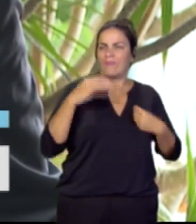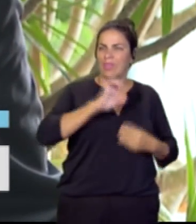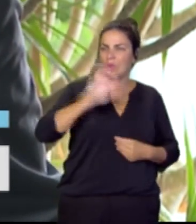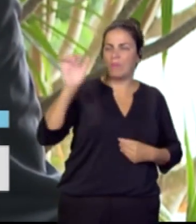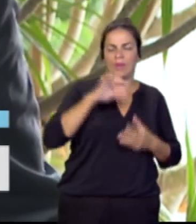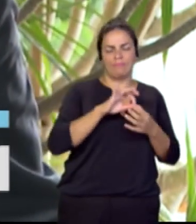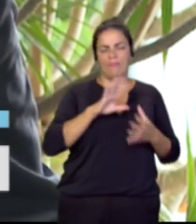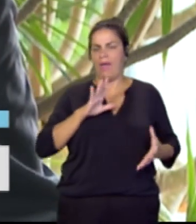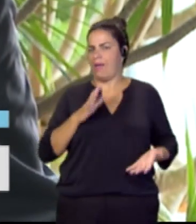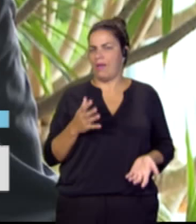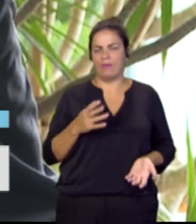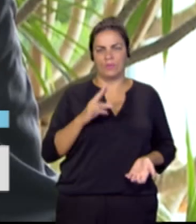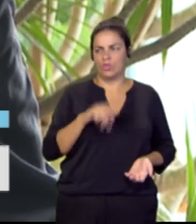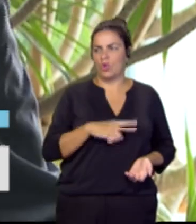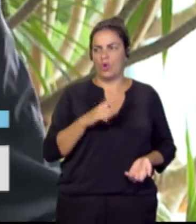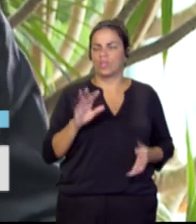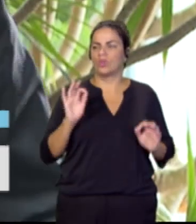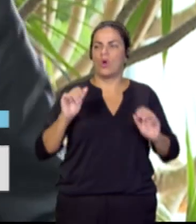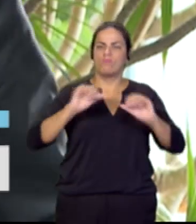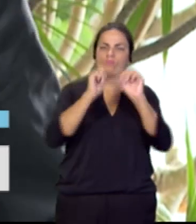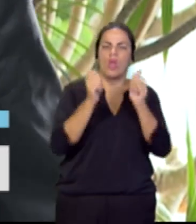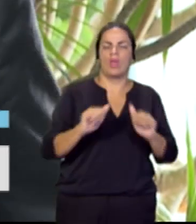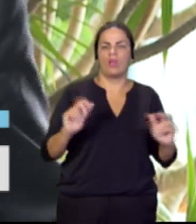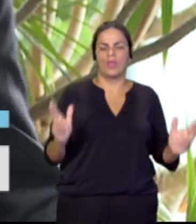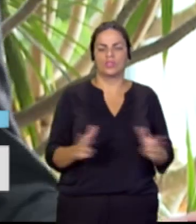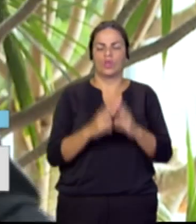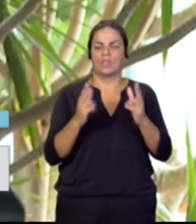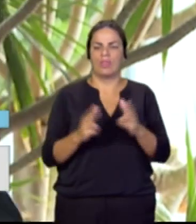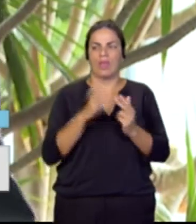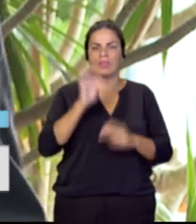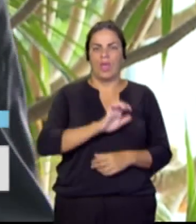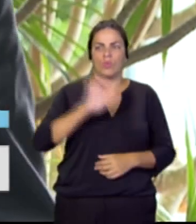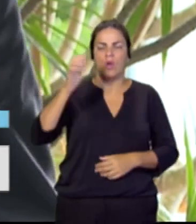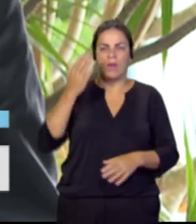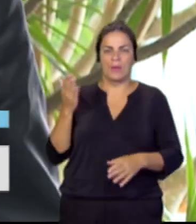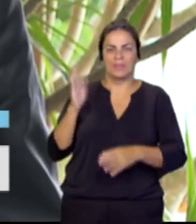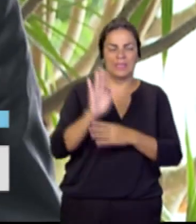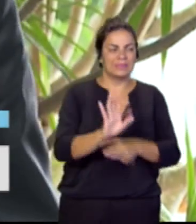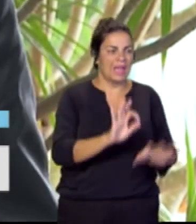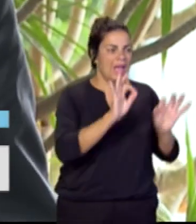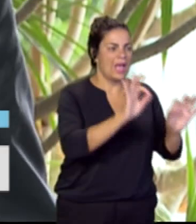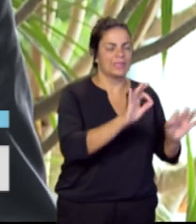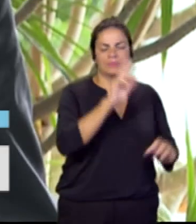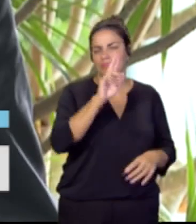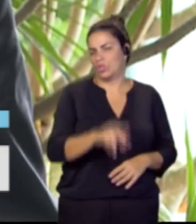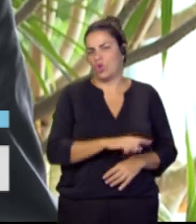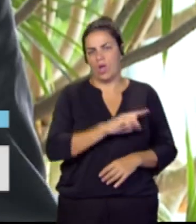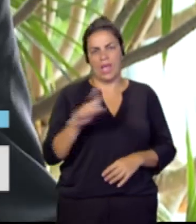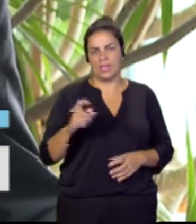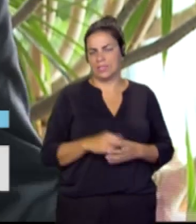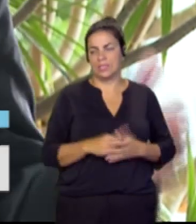es el modelo de sociedad que Europa representa. Aquí tenemos un desafío,